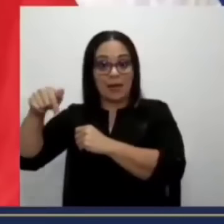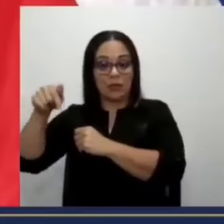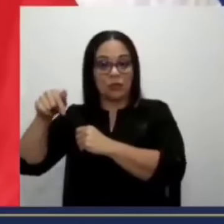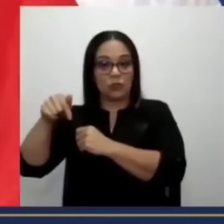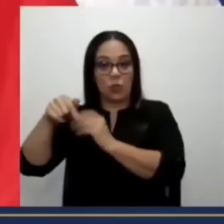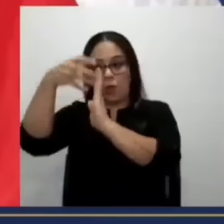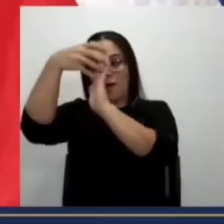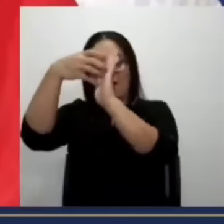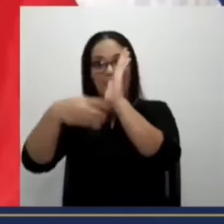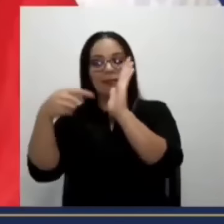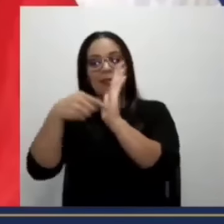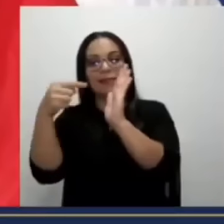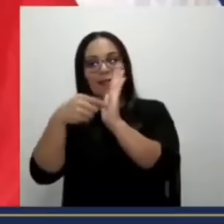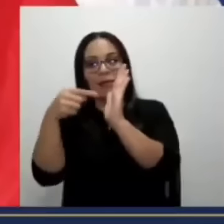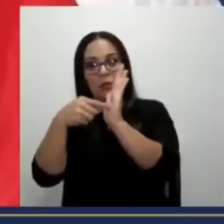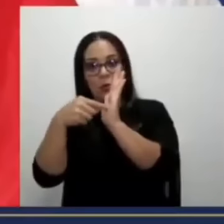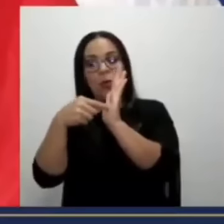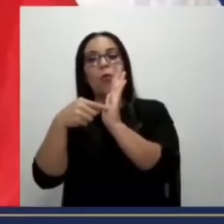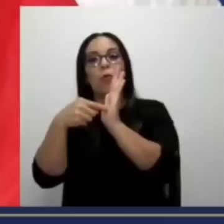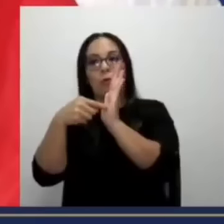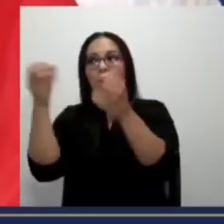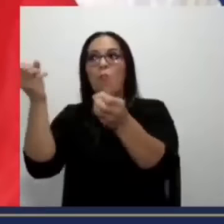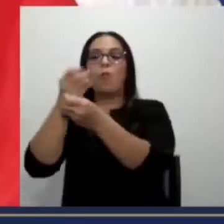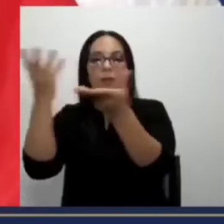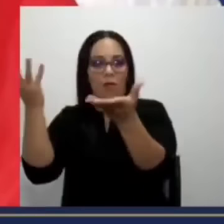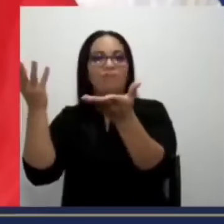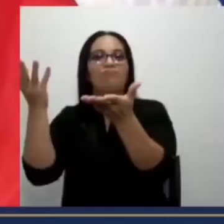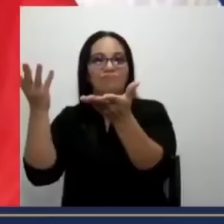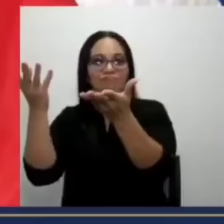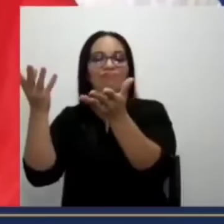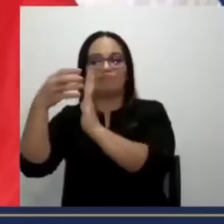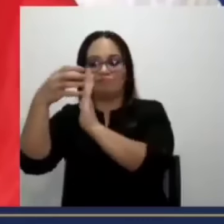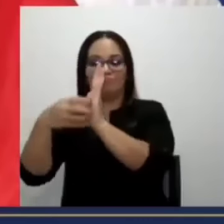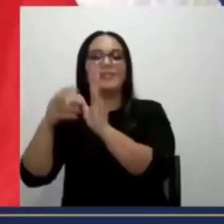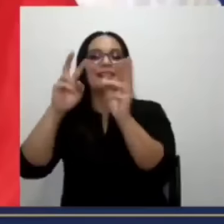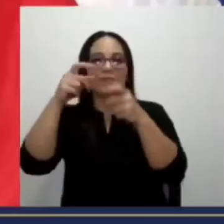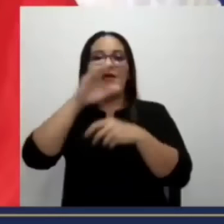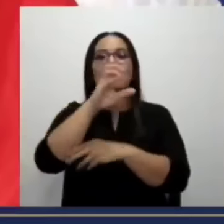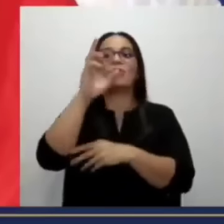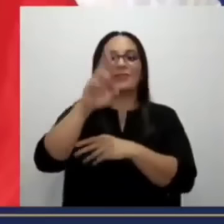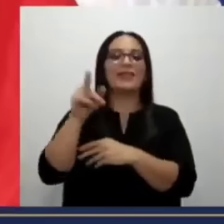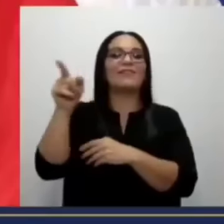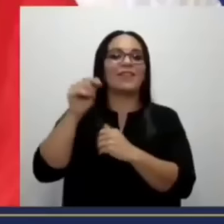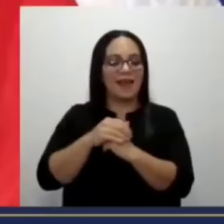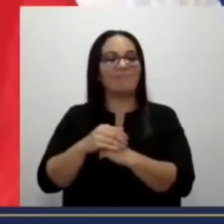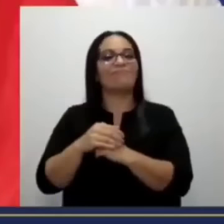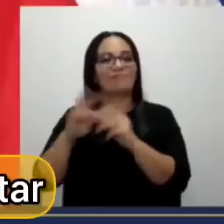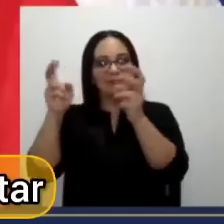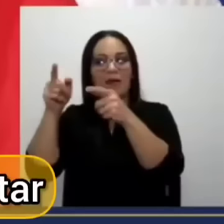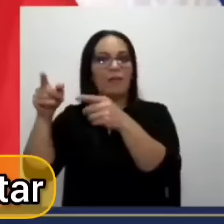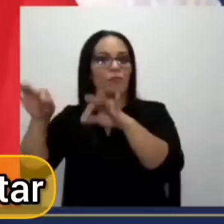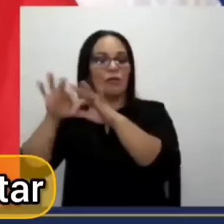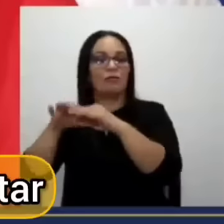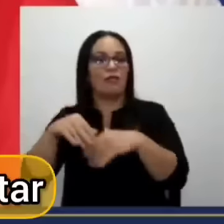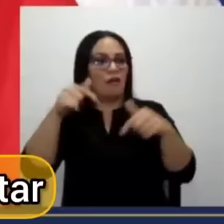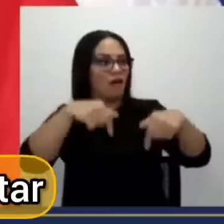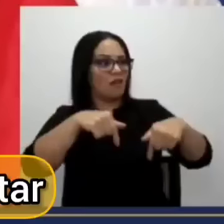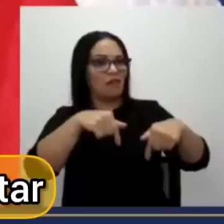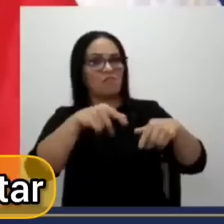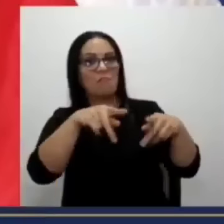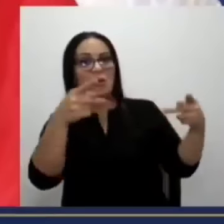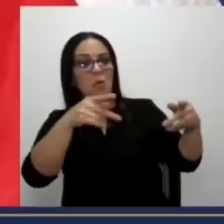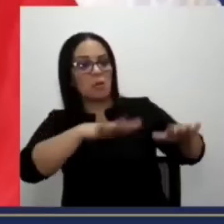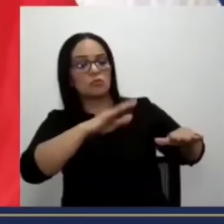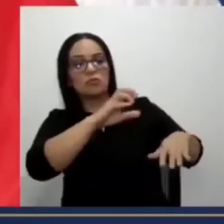sobre esto en Costa Rica. Y los periódicos locales, ¿a dónde están? Por eso nosotros les tenemos que